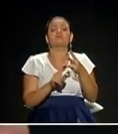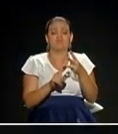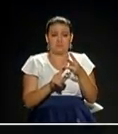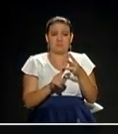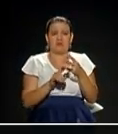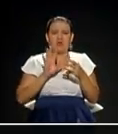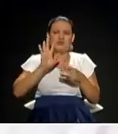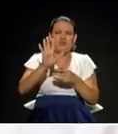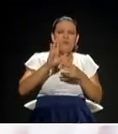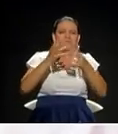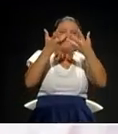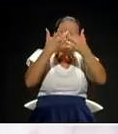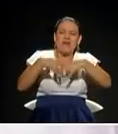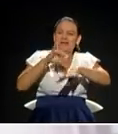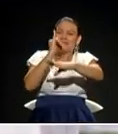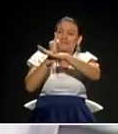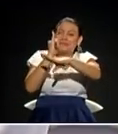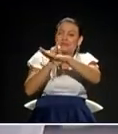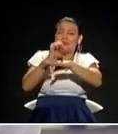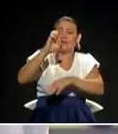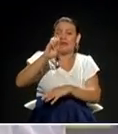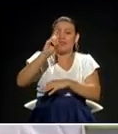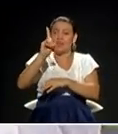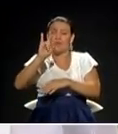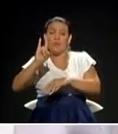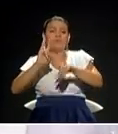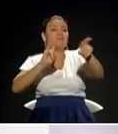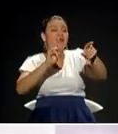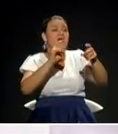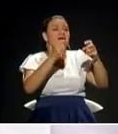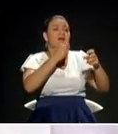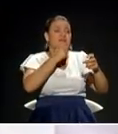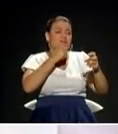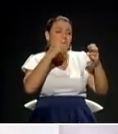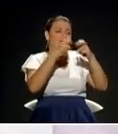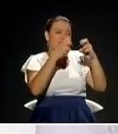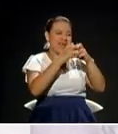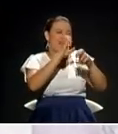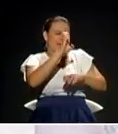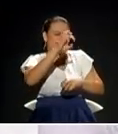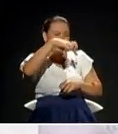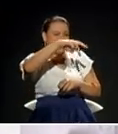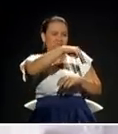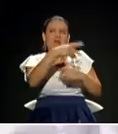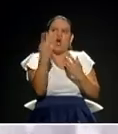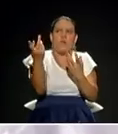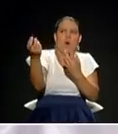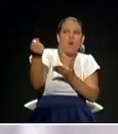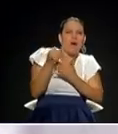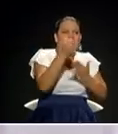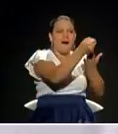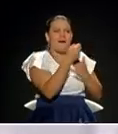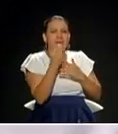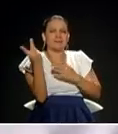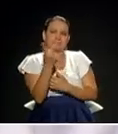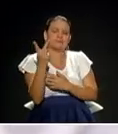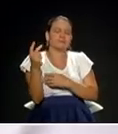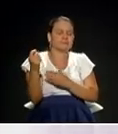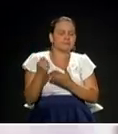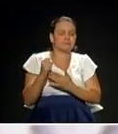la EDU y EPM sobre la visión de cómo va creciendo urbanísticamente Medellín. En más actividad, mucho más activas esas dos instituciones.